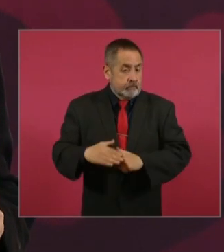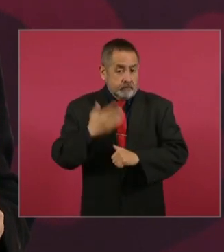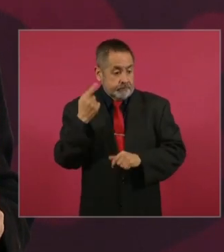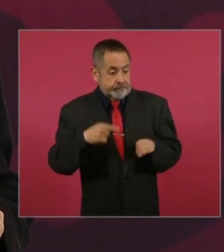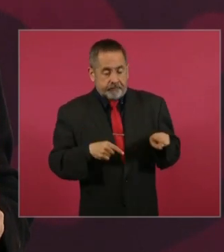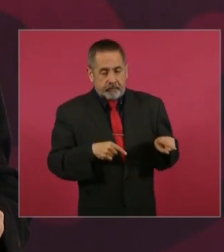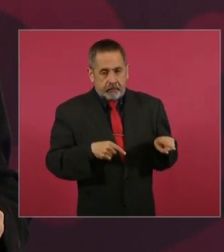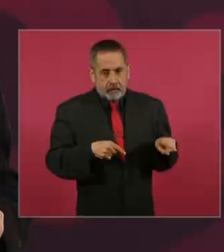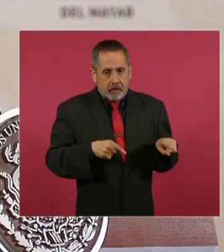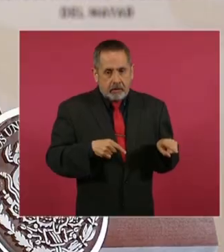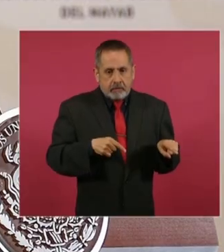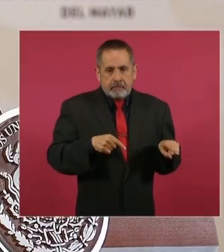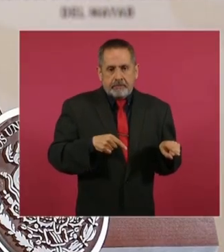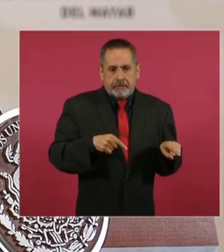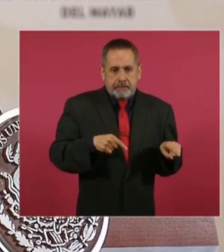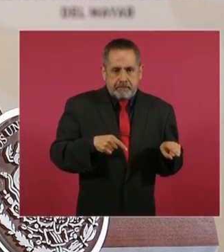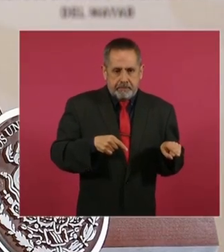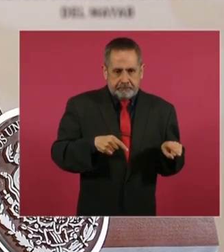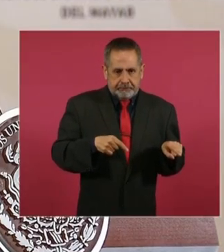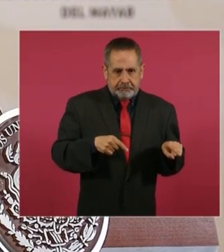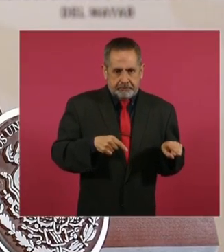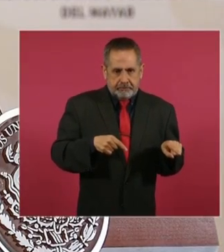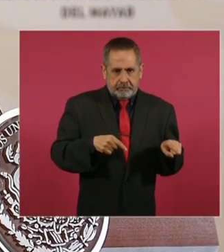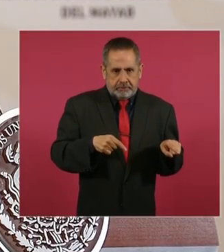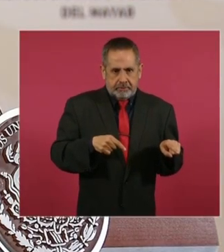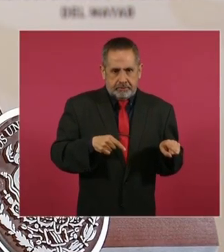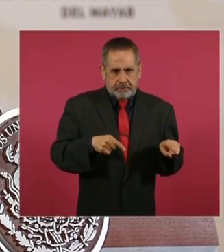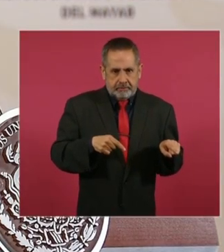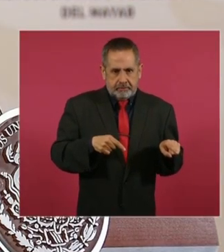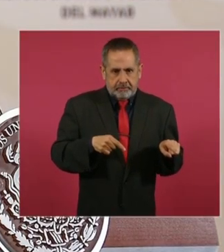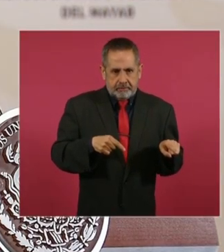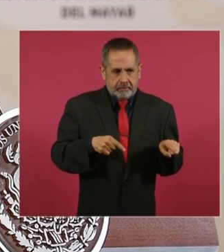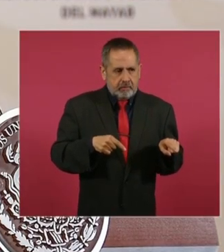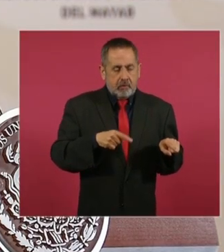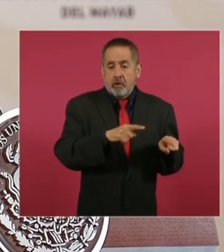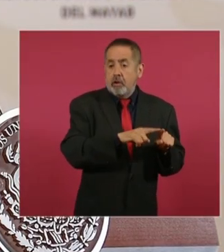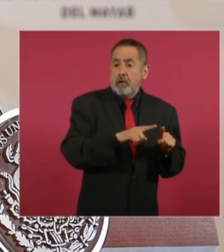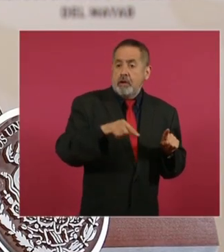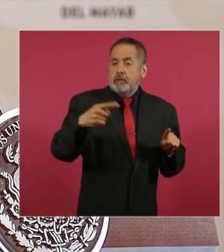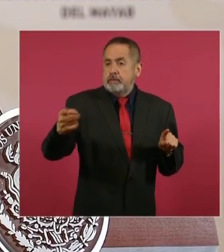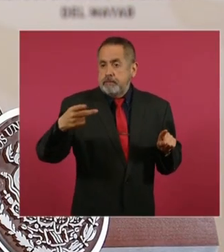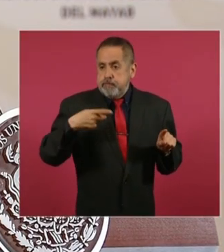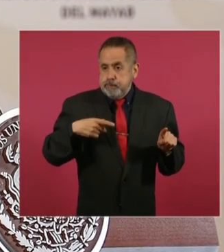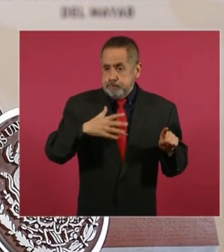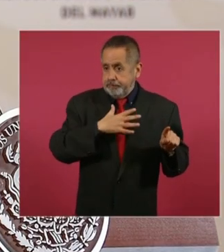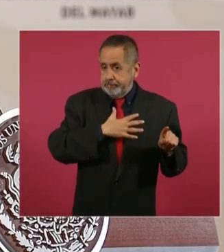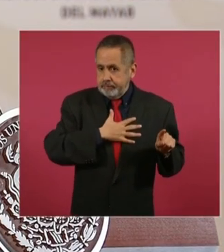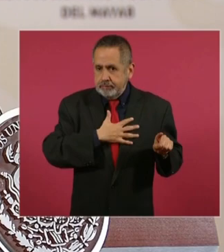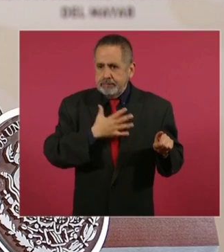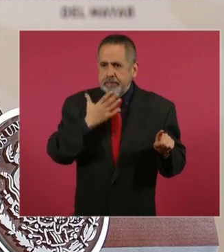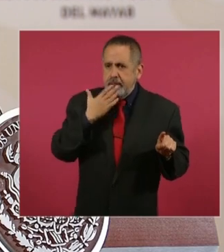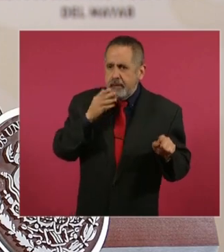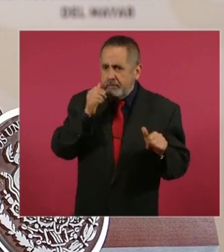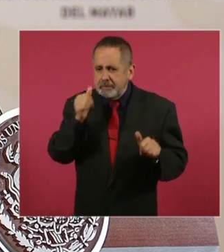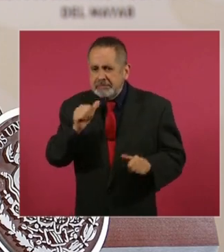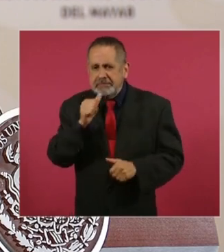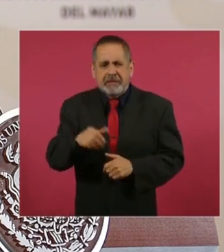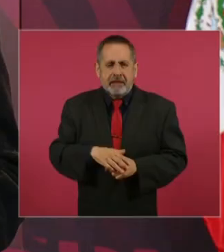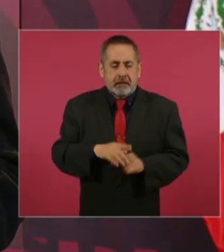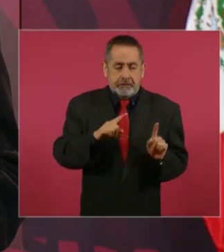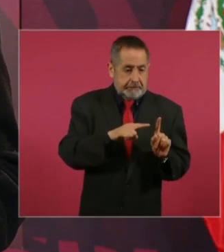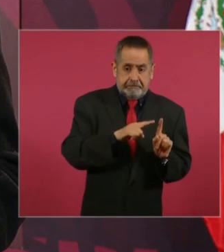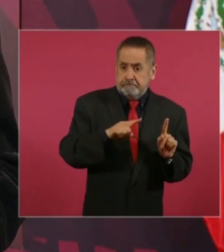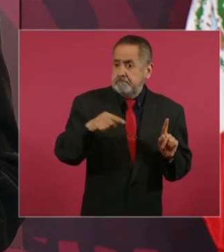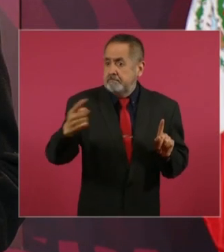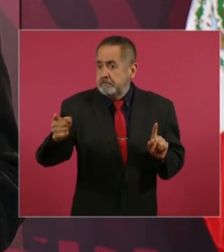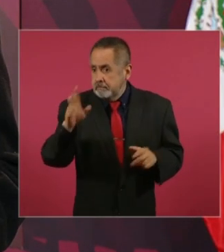no le tienen amor al pueblo ni respeto.